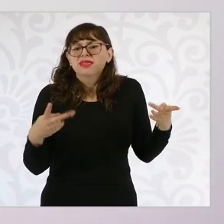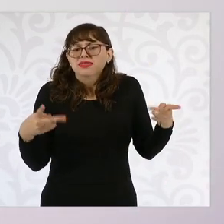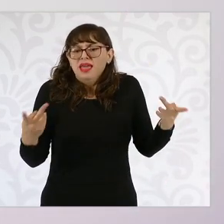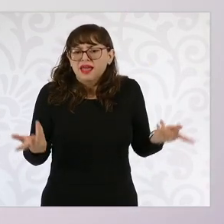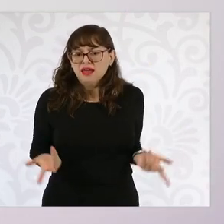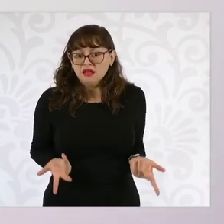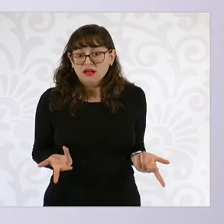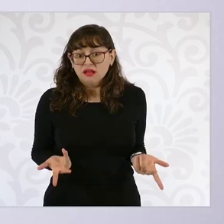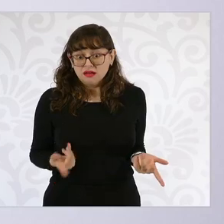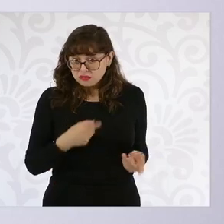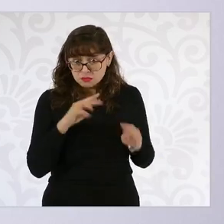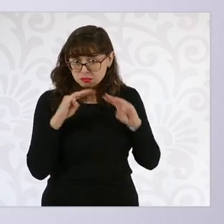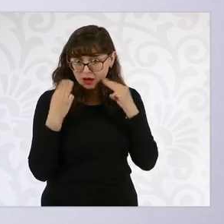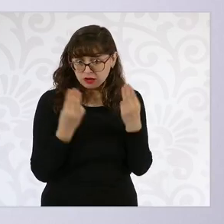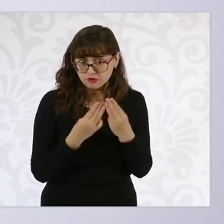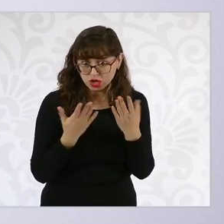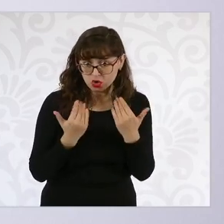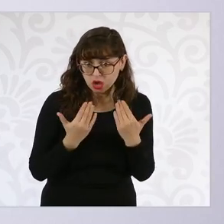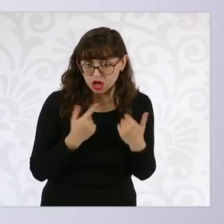cárteles?